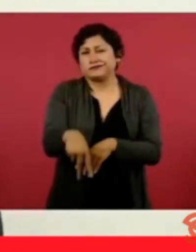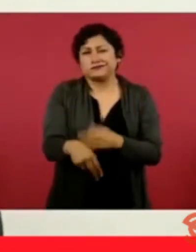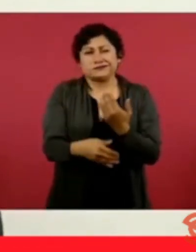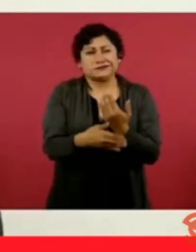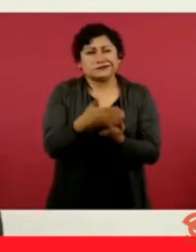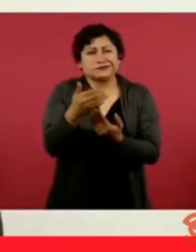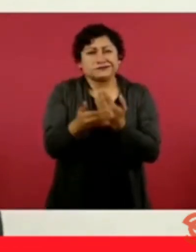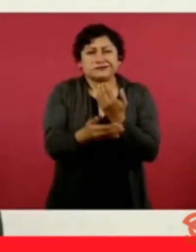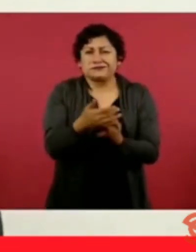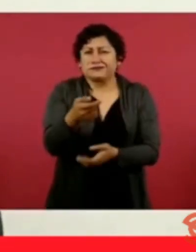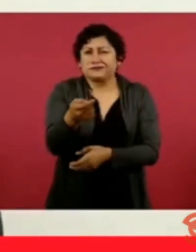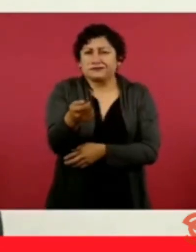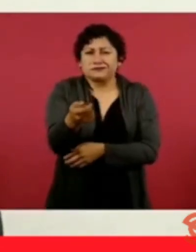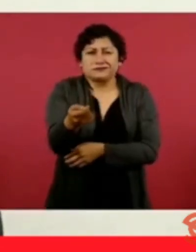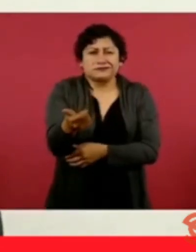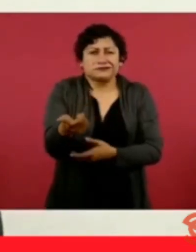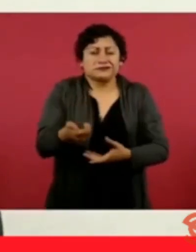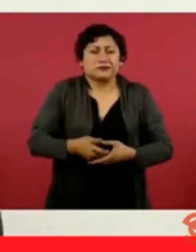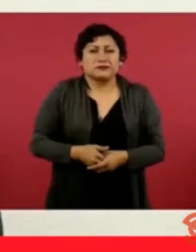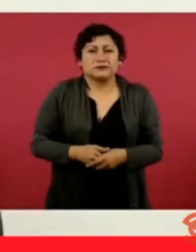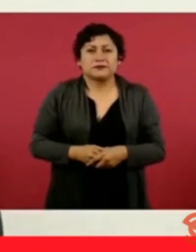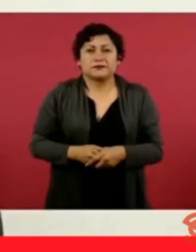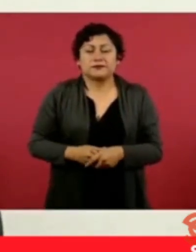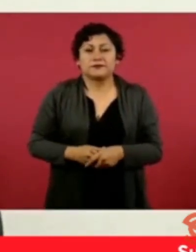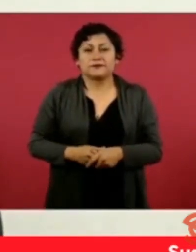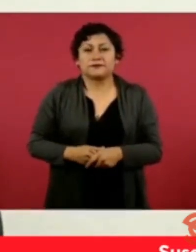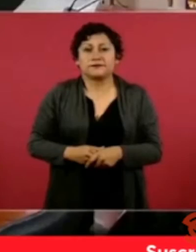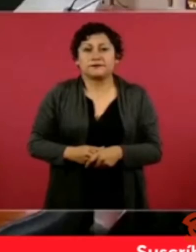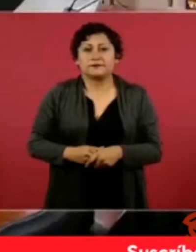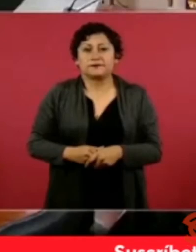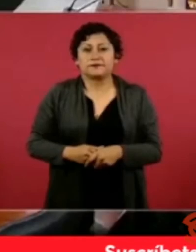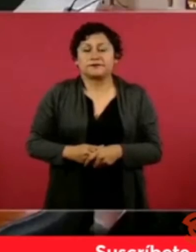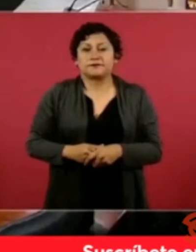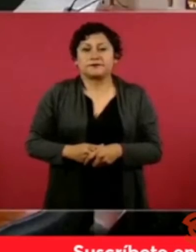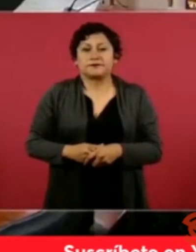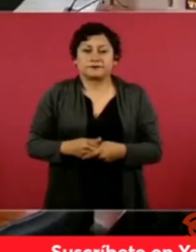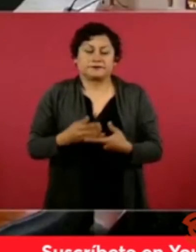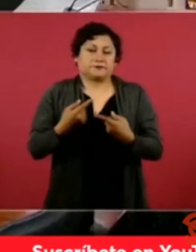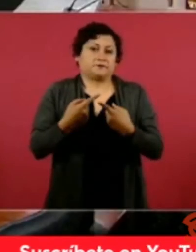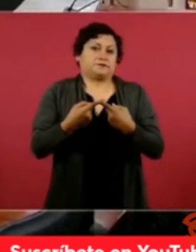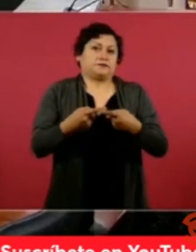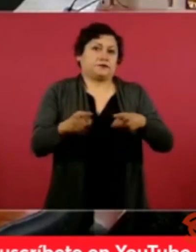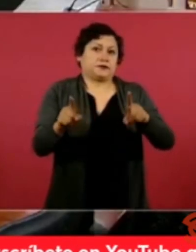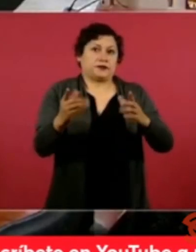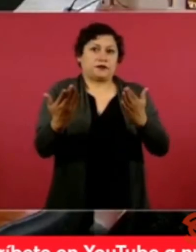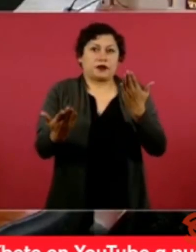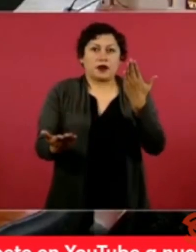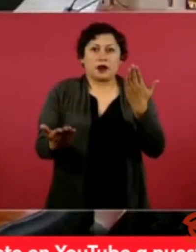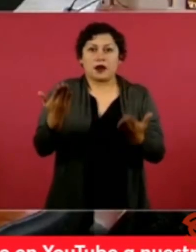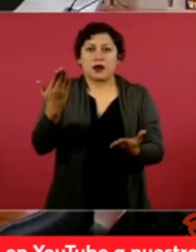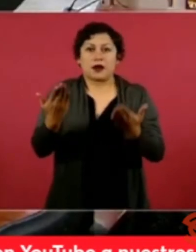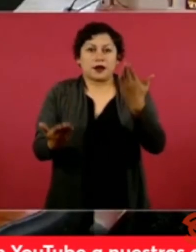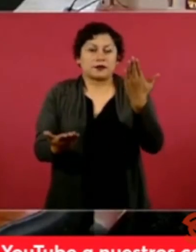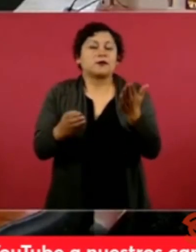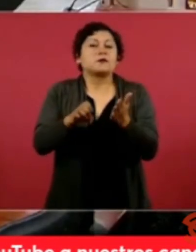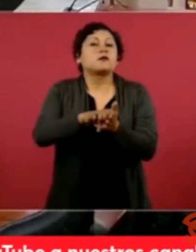con relación a lo que se destina